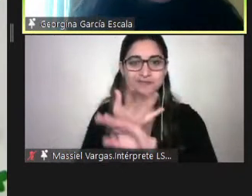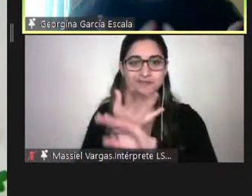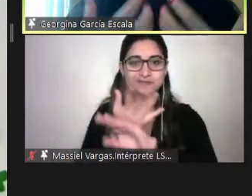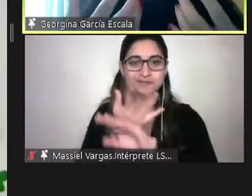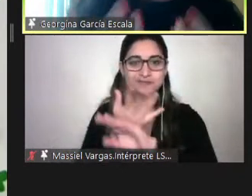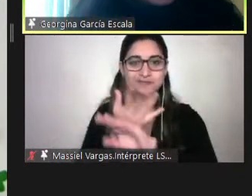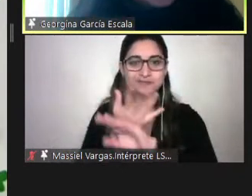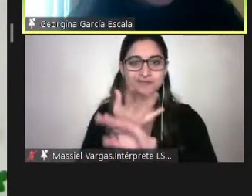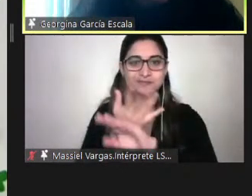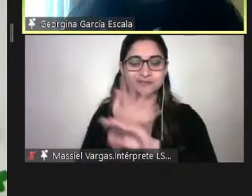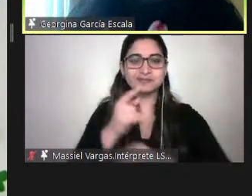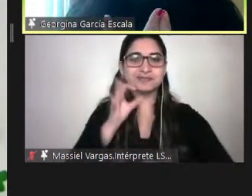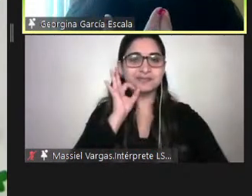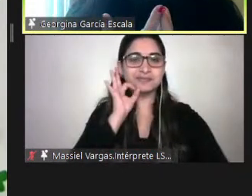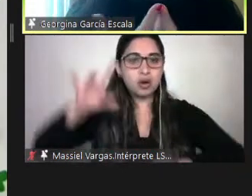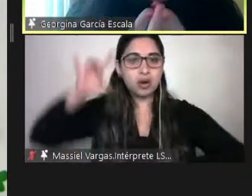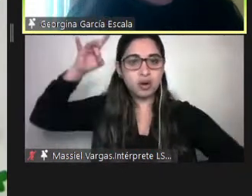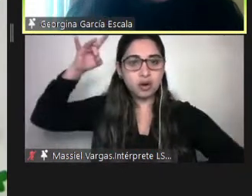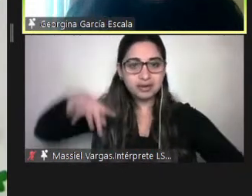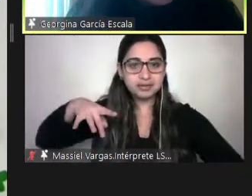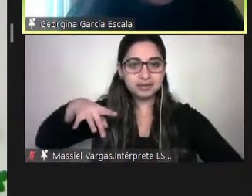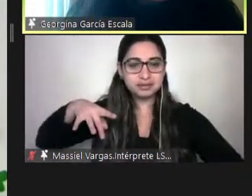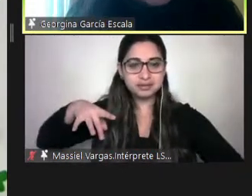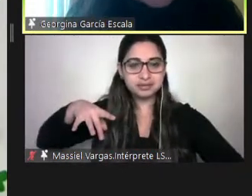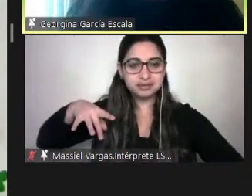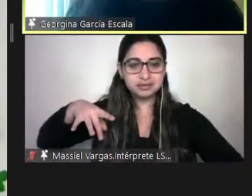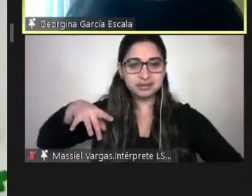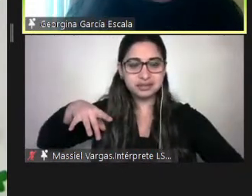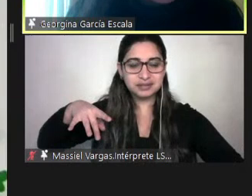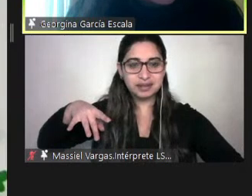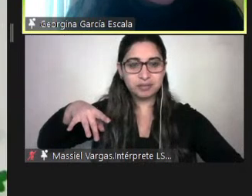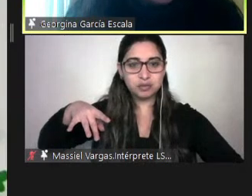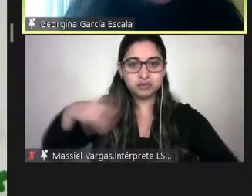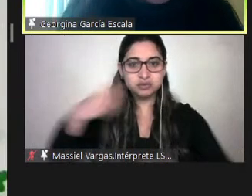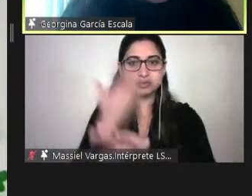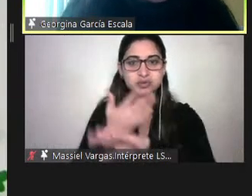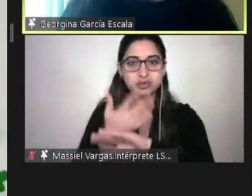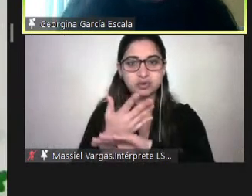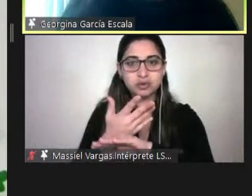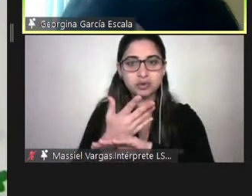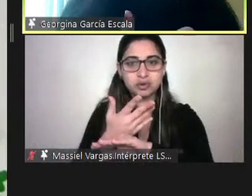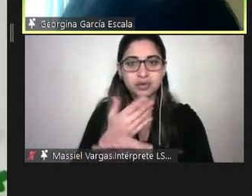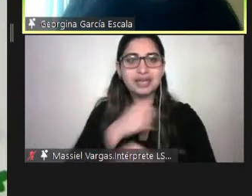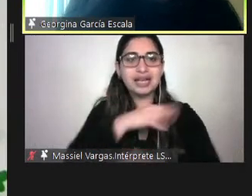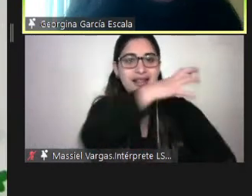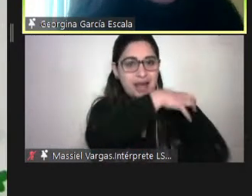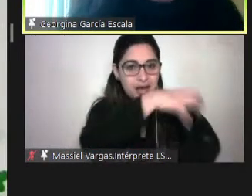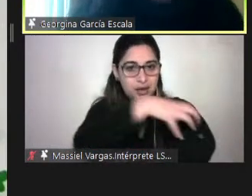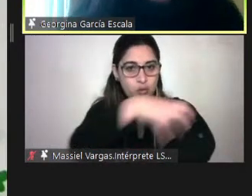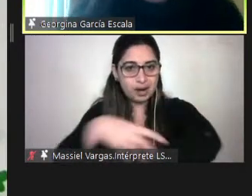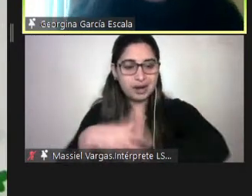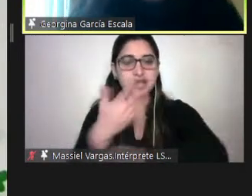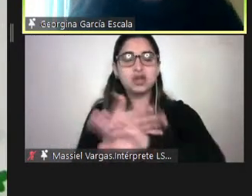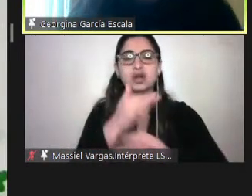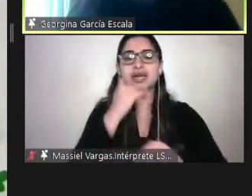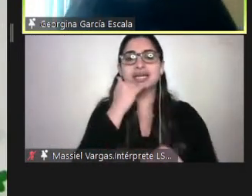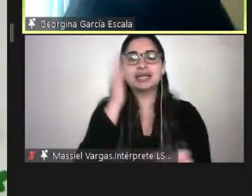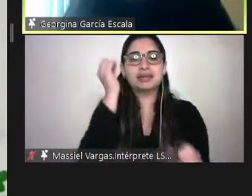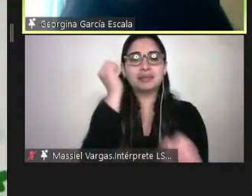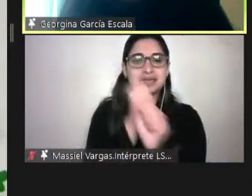entregamos lo que sabemos hacia los territorios de cada región y también trabajamos